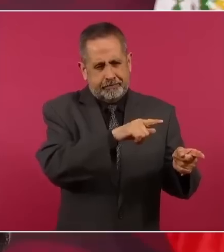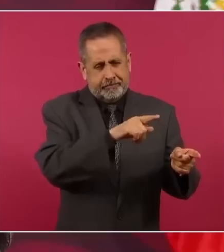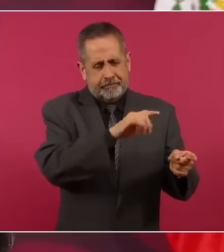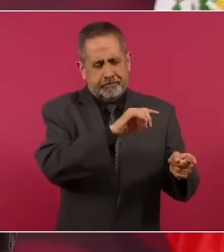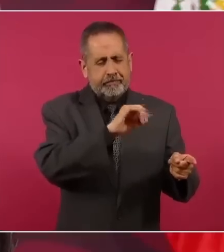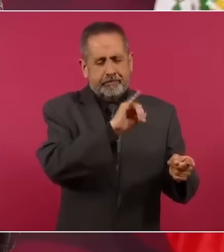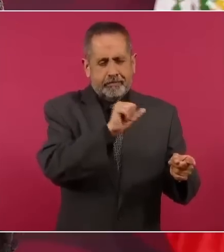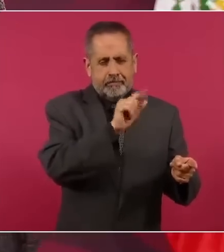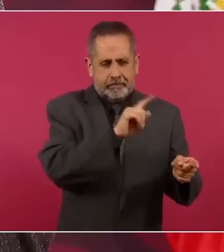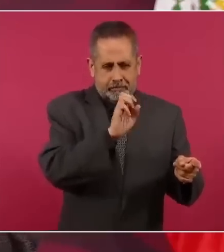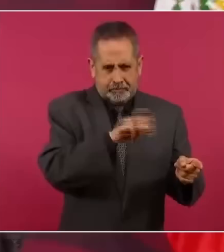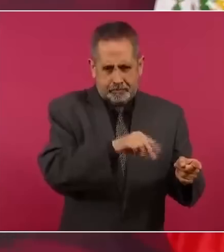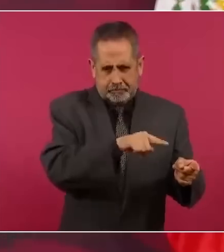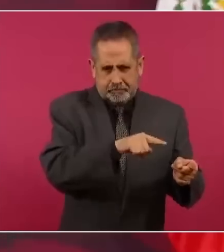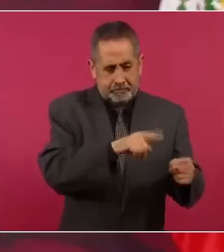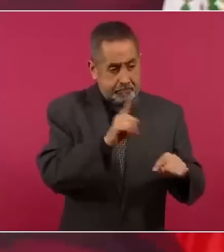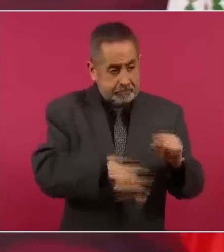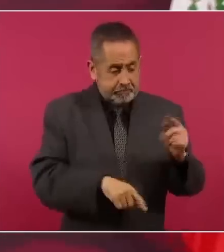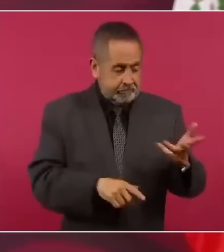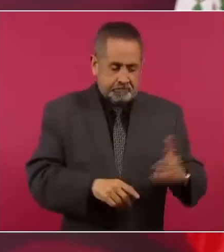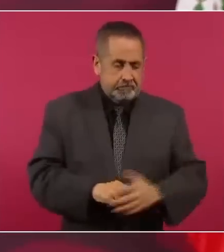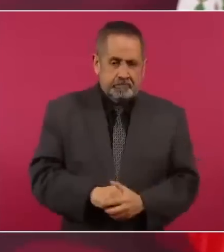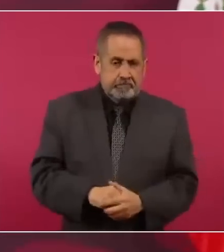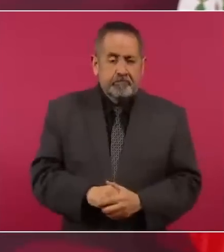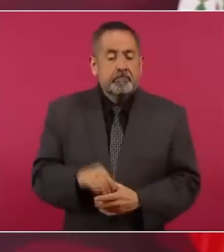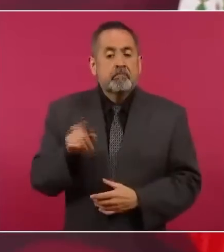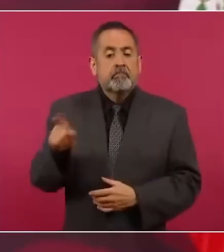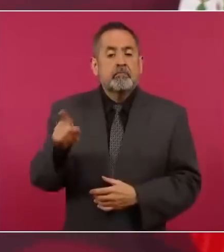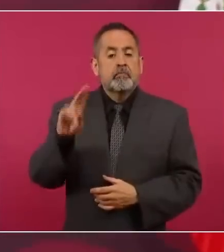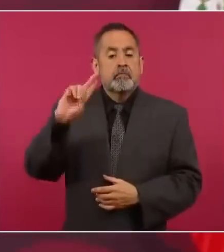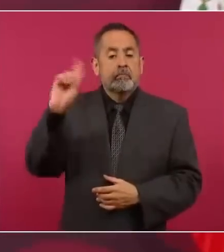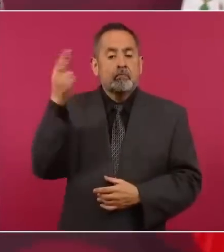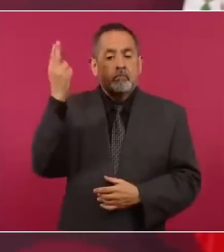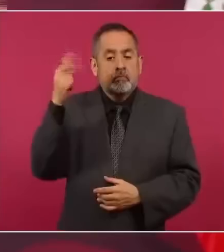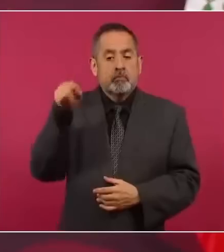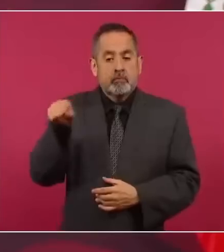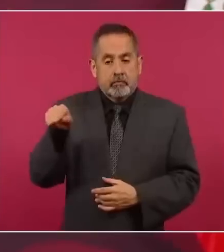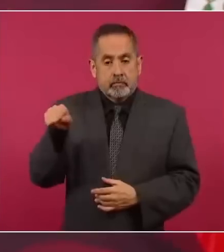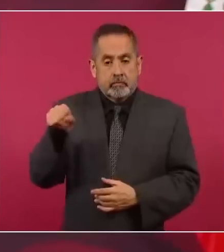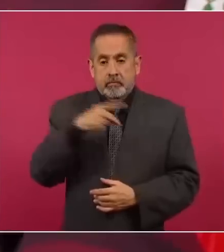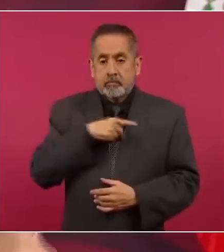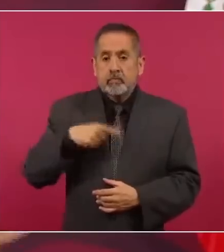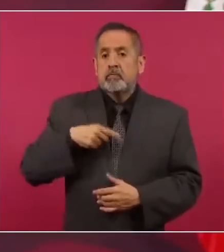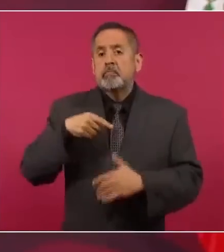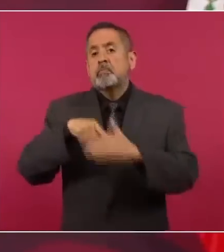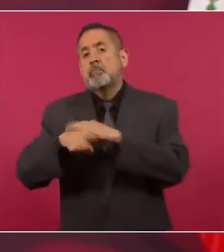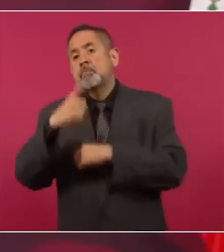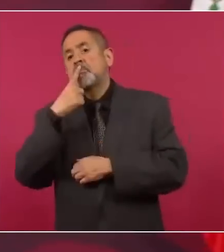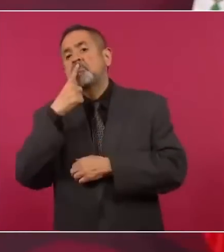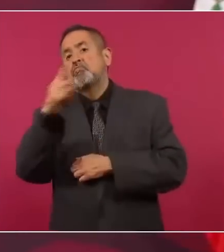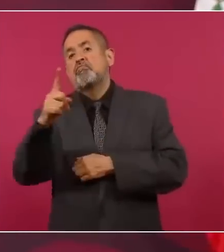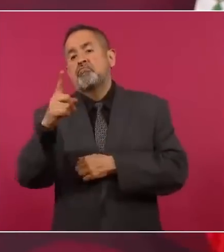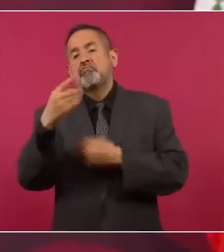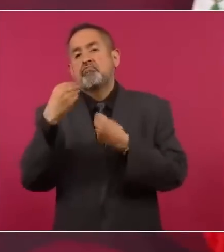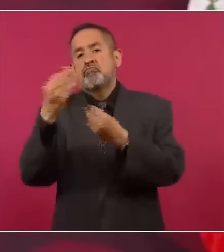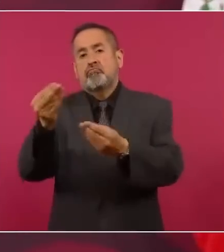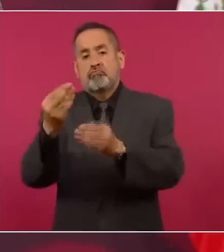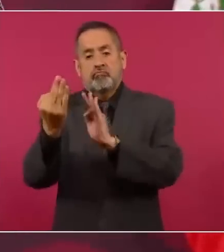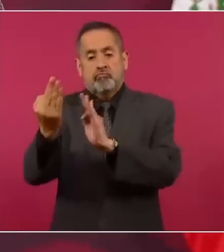Tiene la UNAM que presentar una denuncia, primero